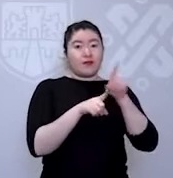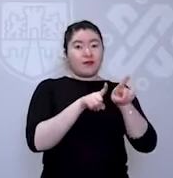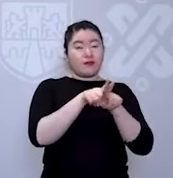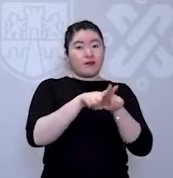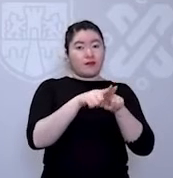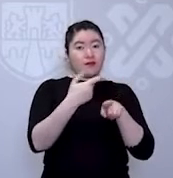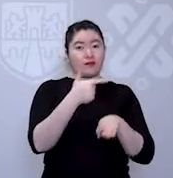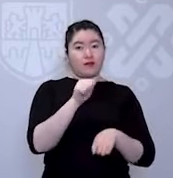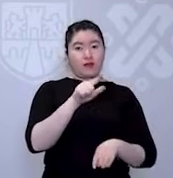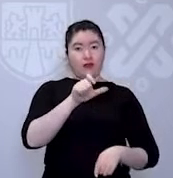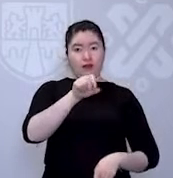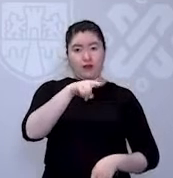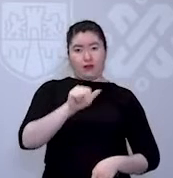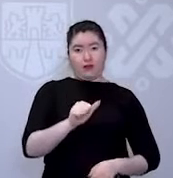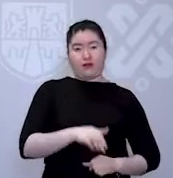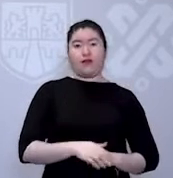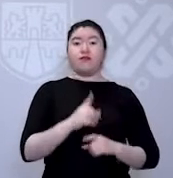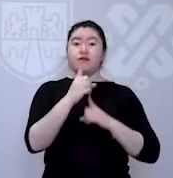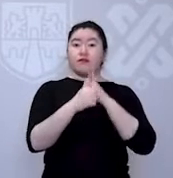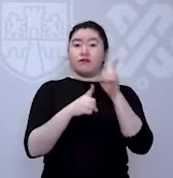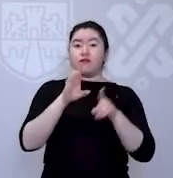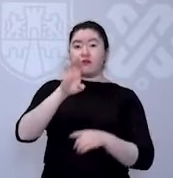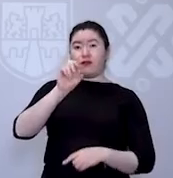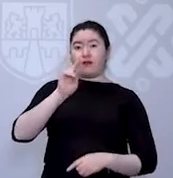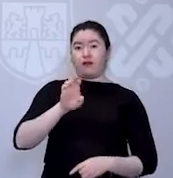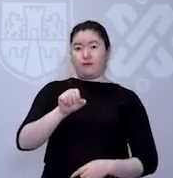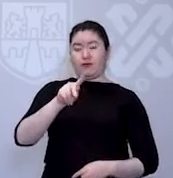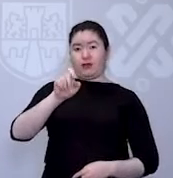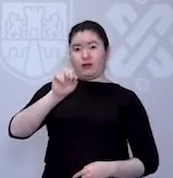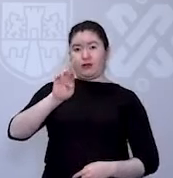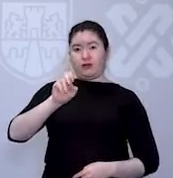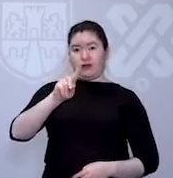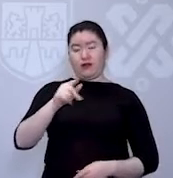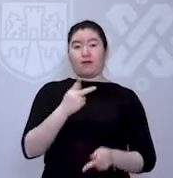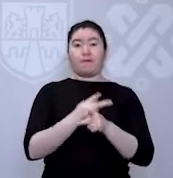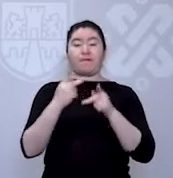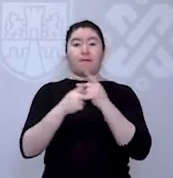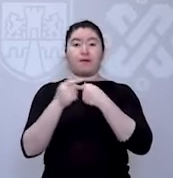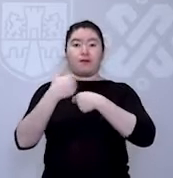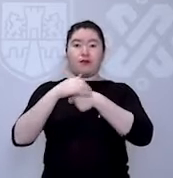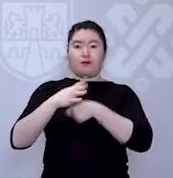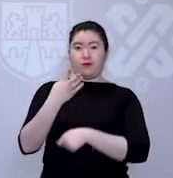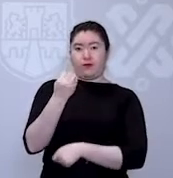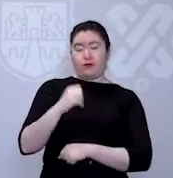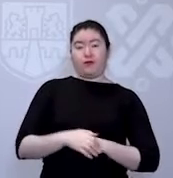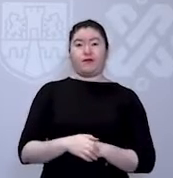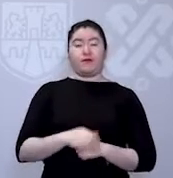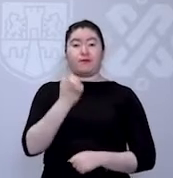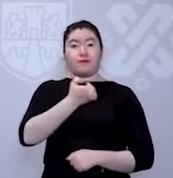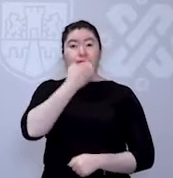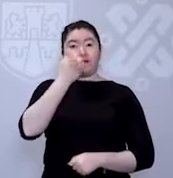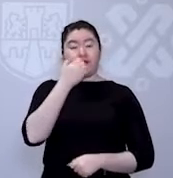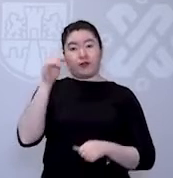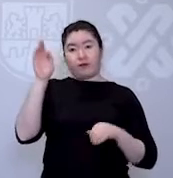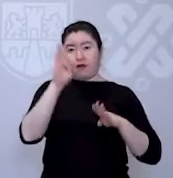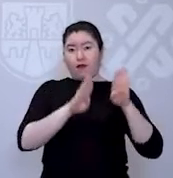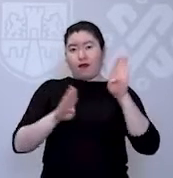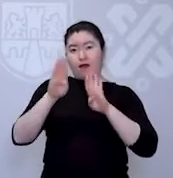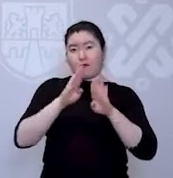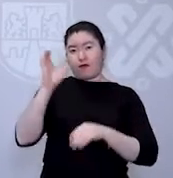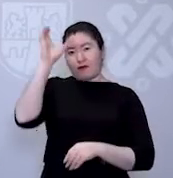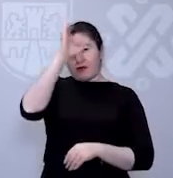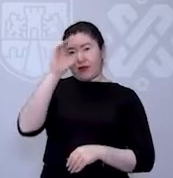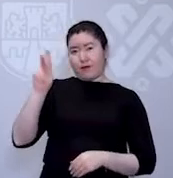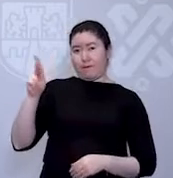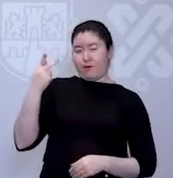Deportivo Hermanos Galeana, el Deportivo Carmen Cerdán, la Escuela Nacional Preparatoria Nº 9, la Escuela Nacional de Ciencias